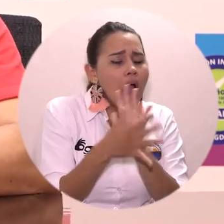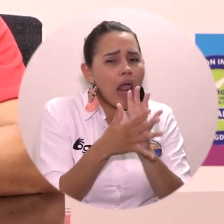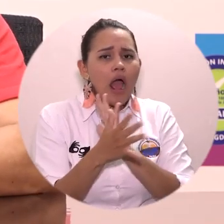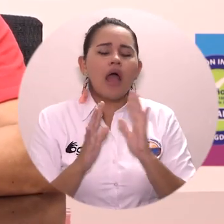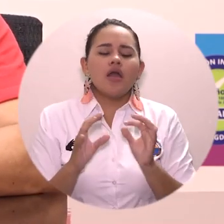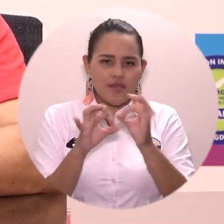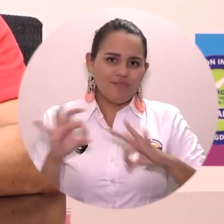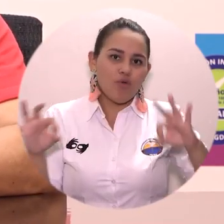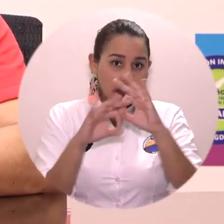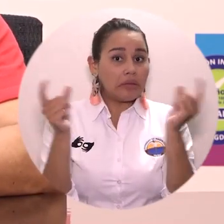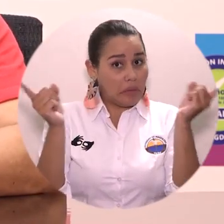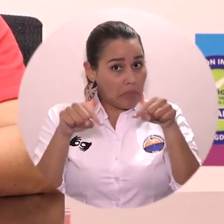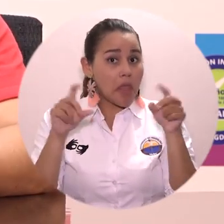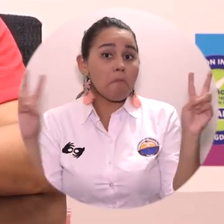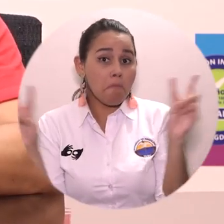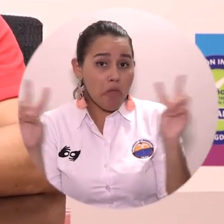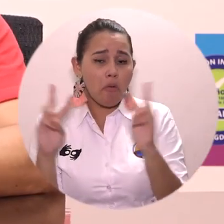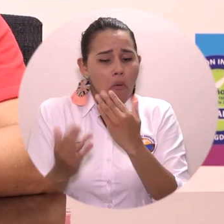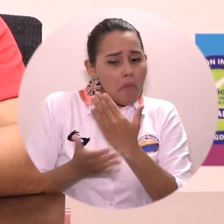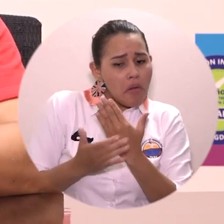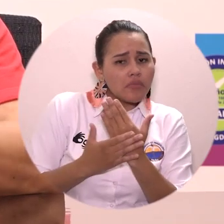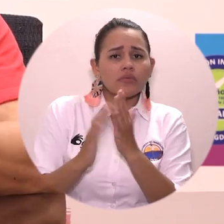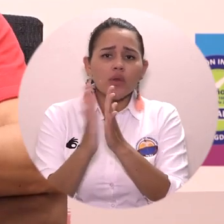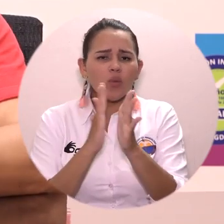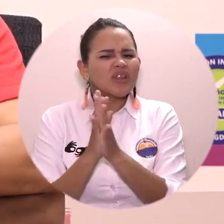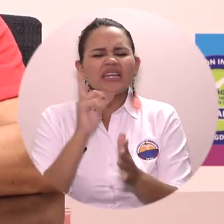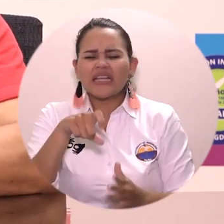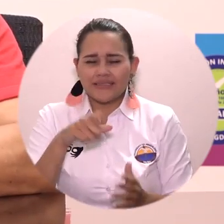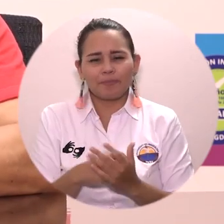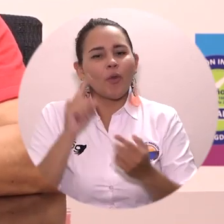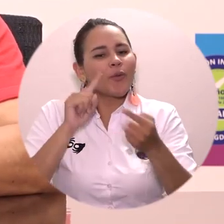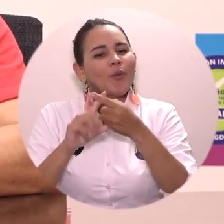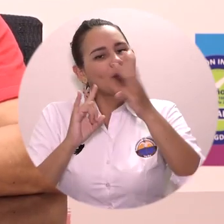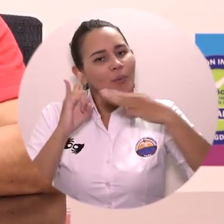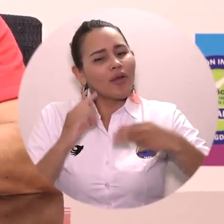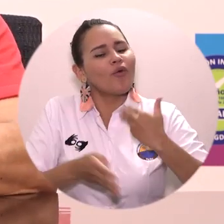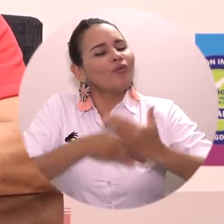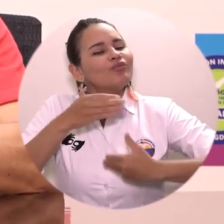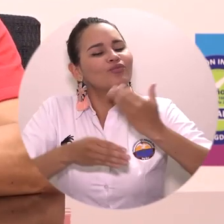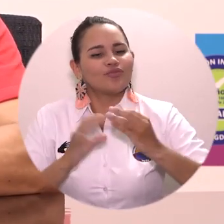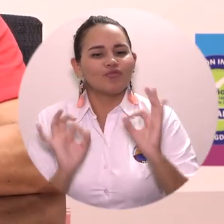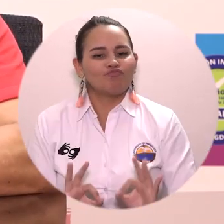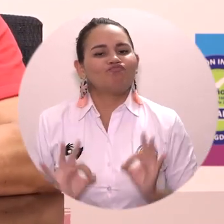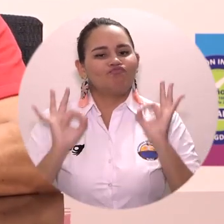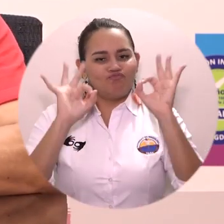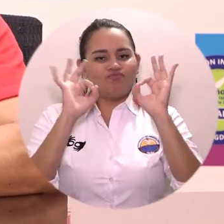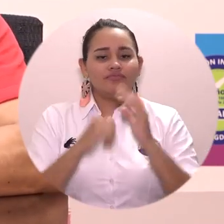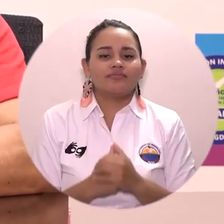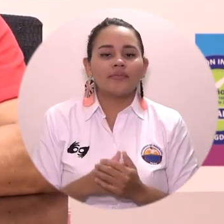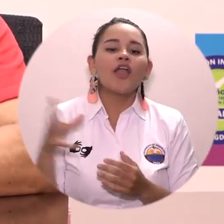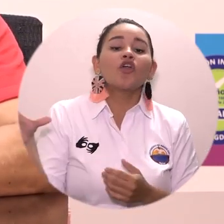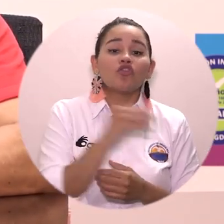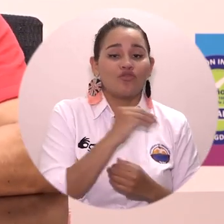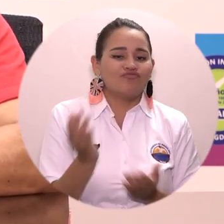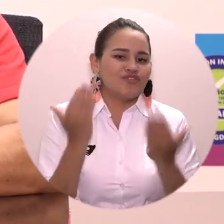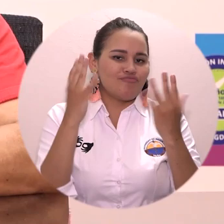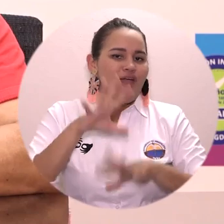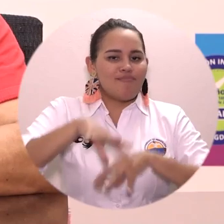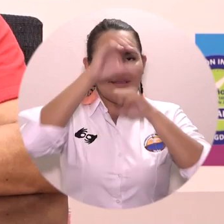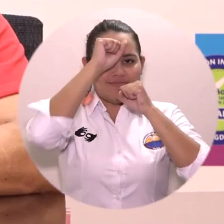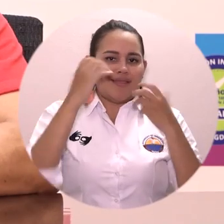encontrémonos en ese espacio virtual también para seguir avanzando, para seguir construyendo una universidad de calidad, porque esto nos va a dejar aprendizaje a todos.